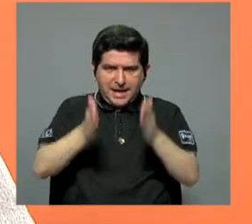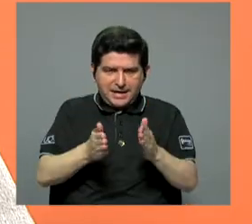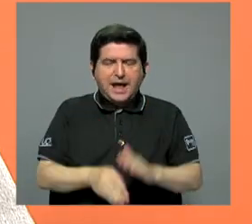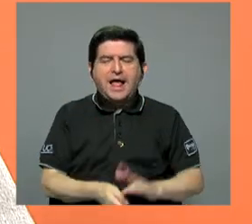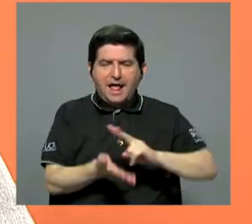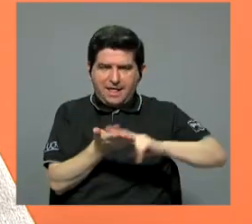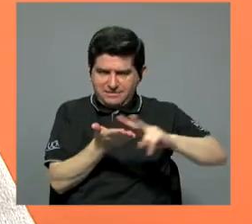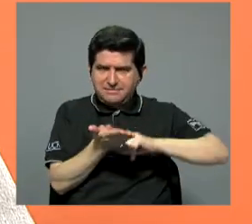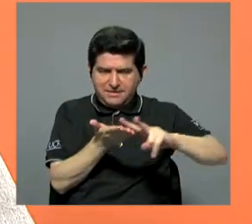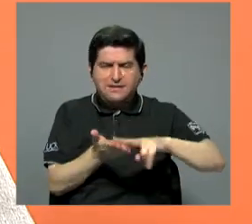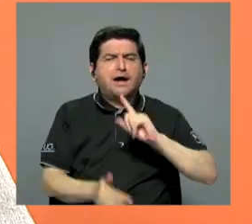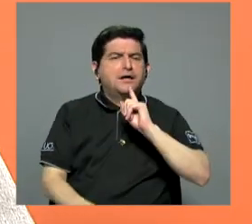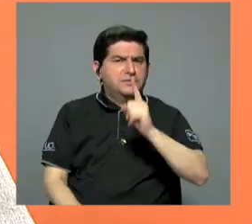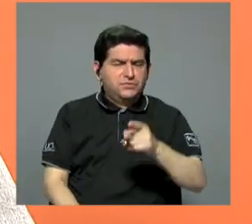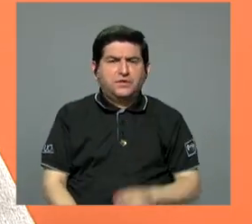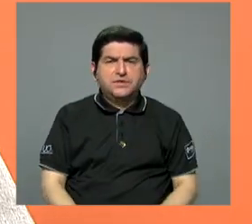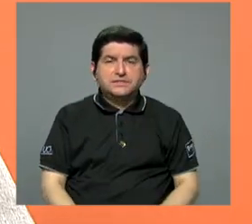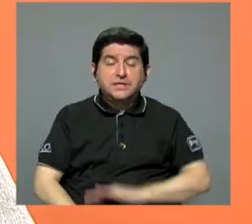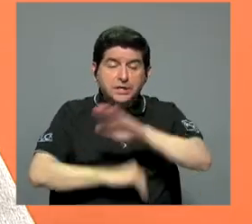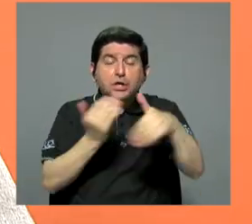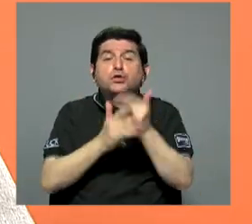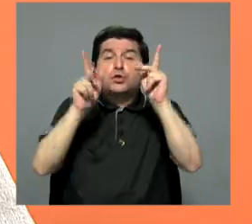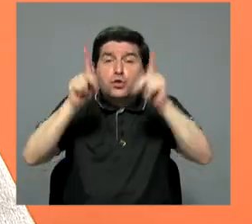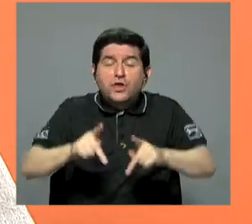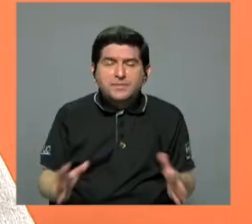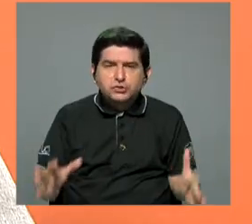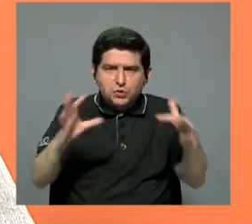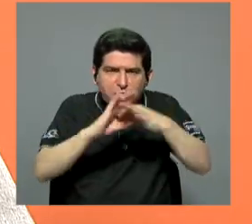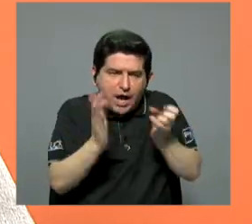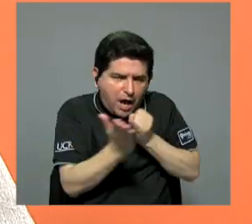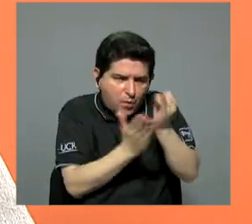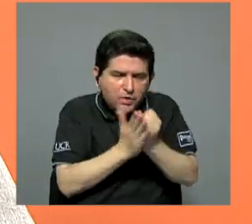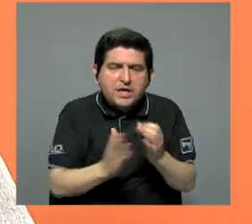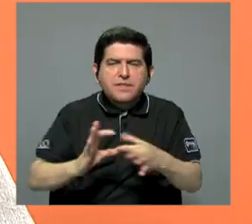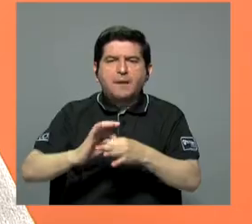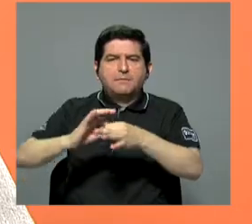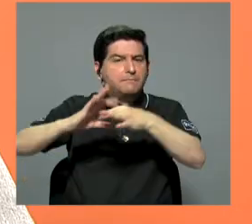liberación se